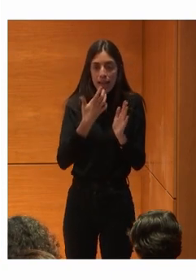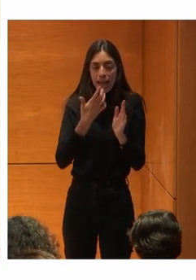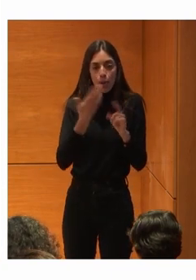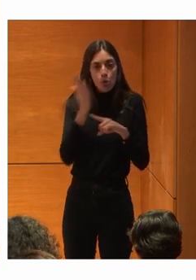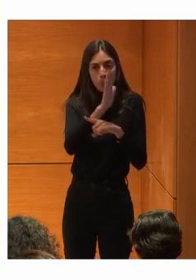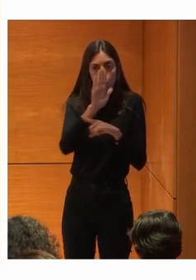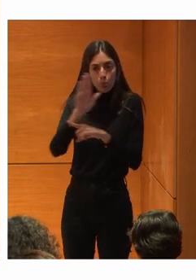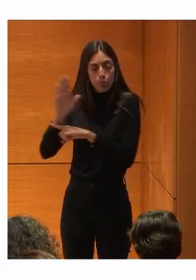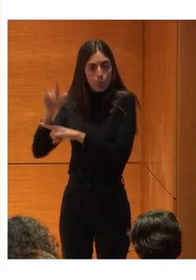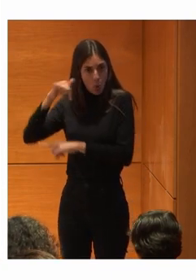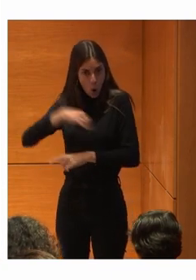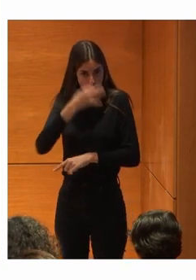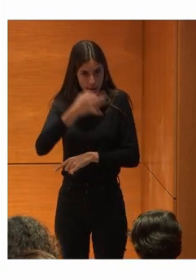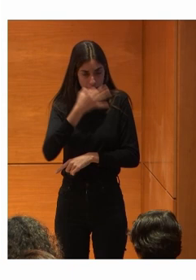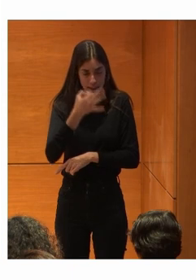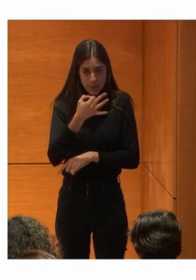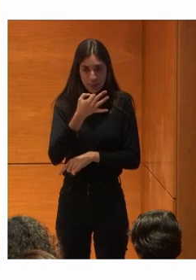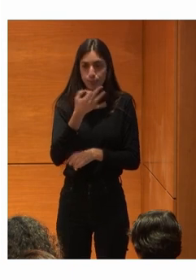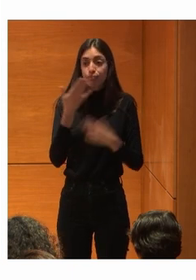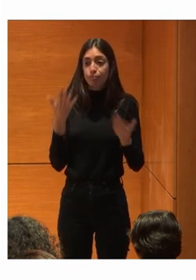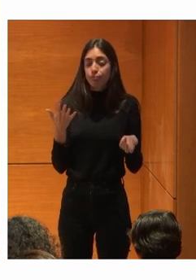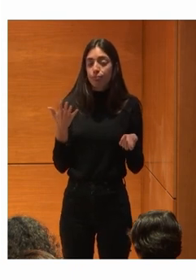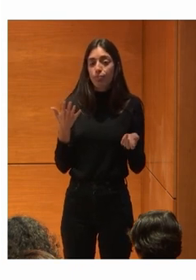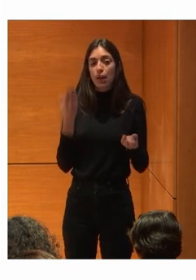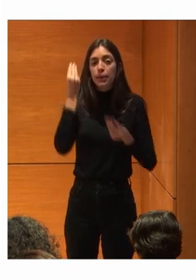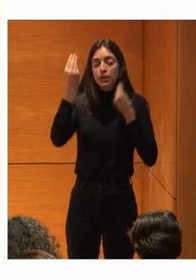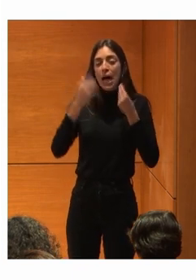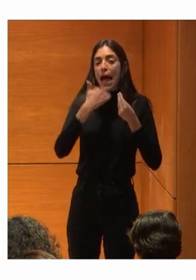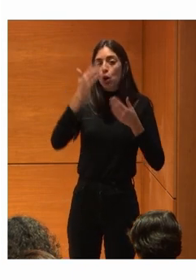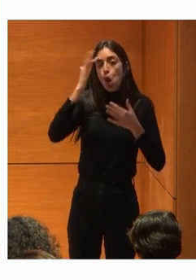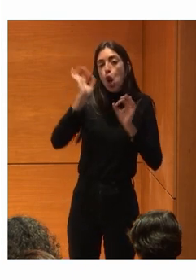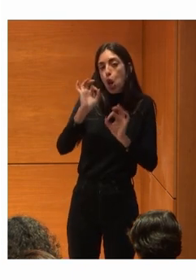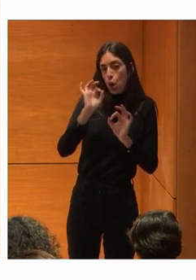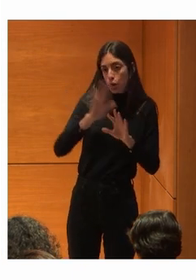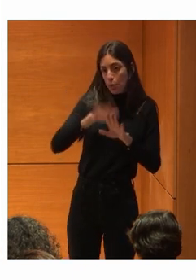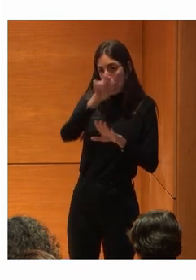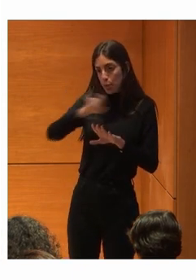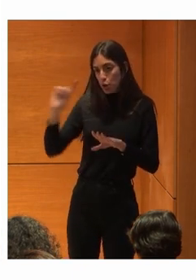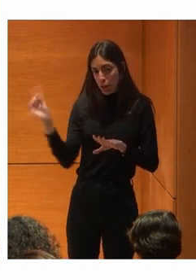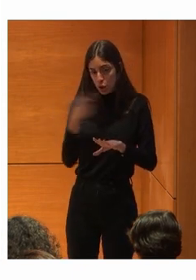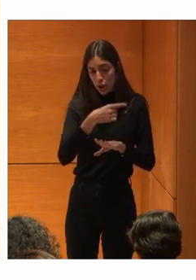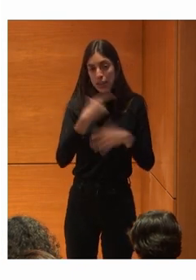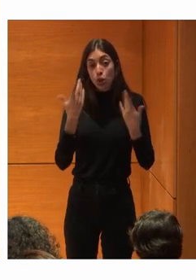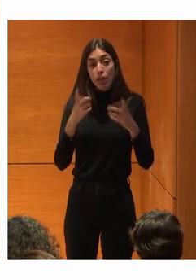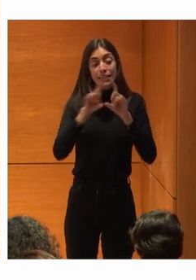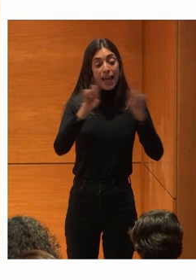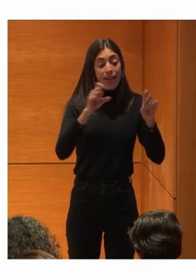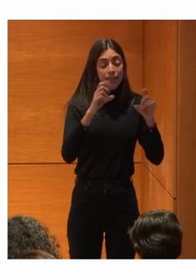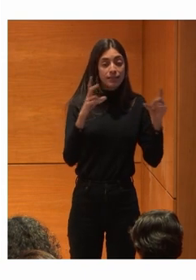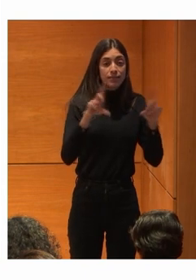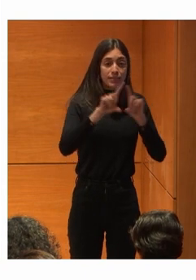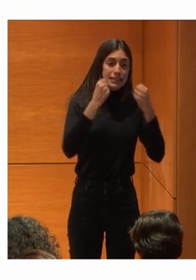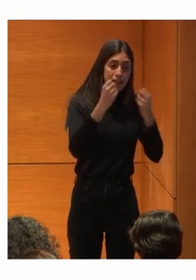ido viendo Han sido Todas soluciones tecnológicas Para las personas Entonces Las entidades sociales A la transformación